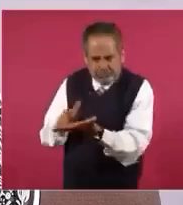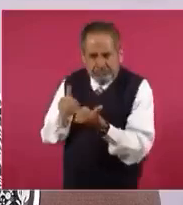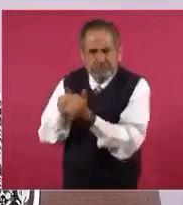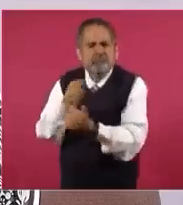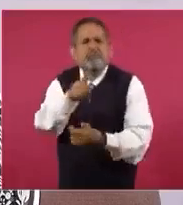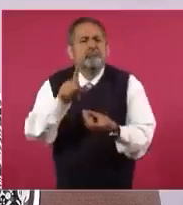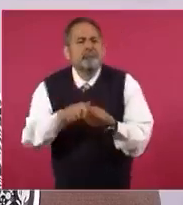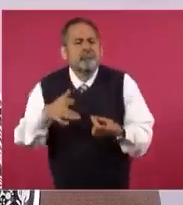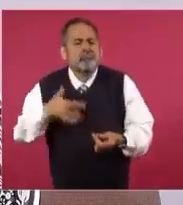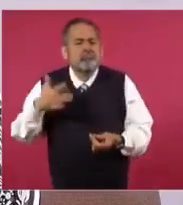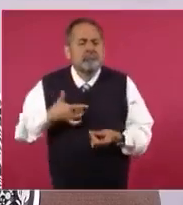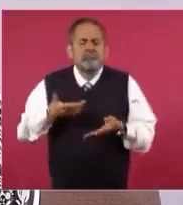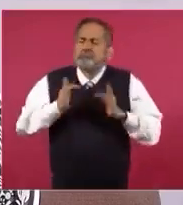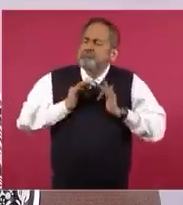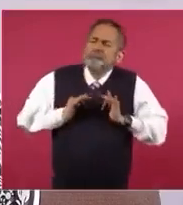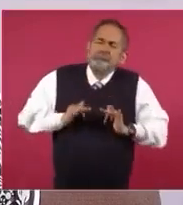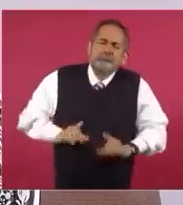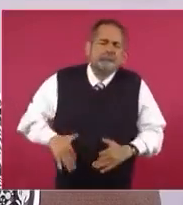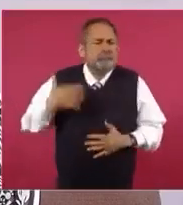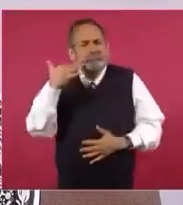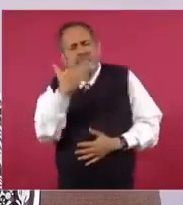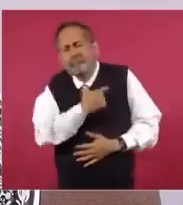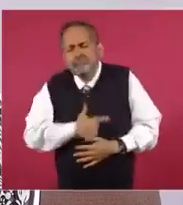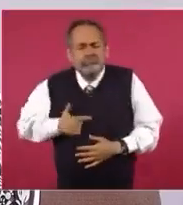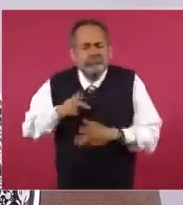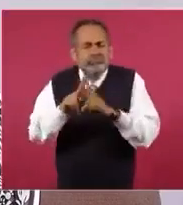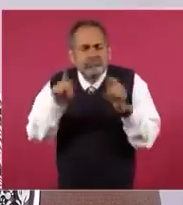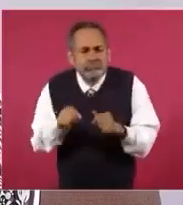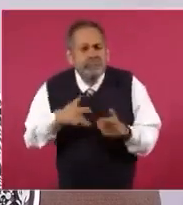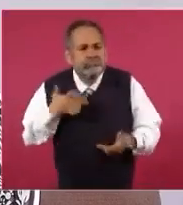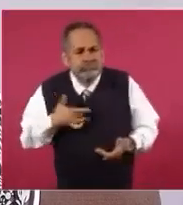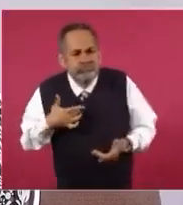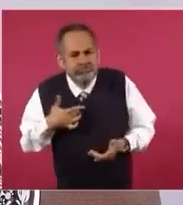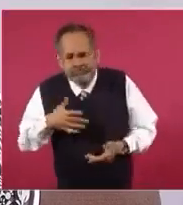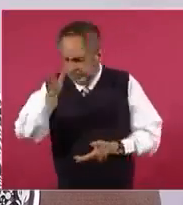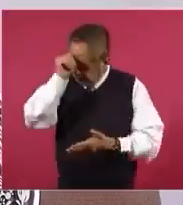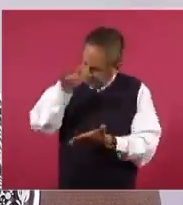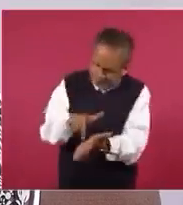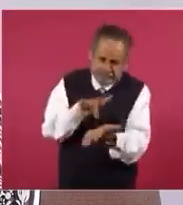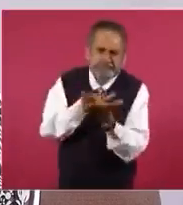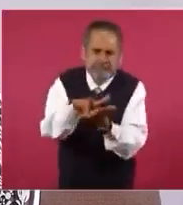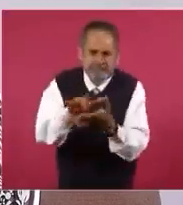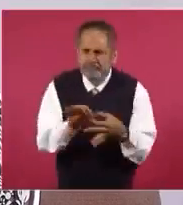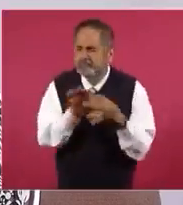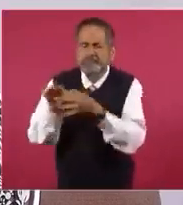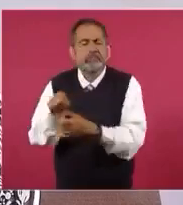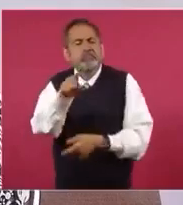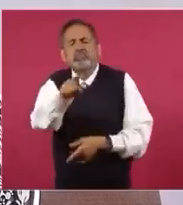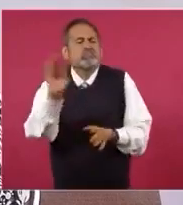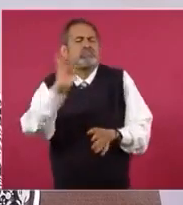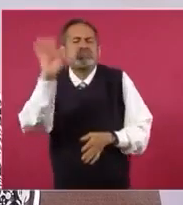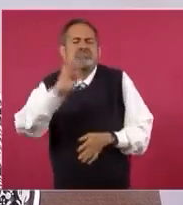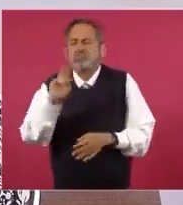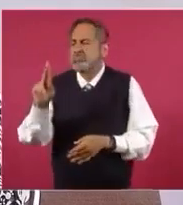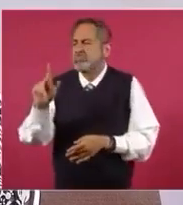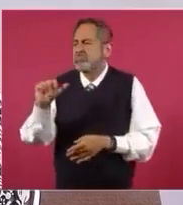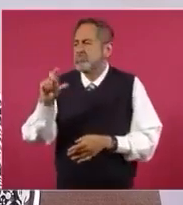en donde él se sienta muy a gusto, muy feliz, en paz, yo lo apoyo. Y si ese lugar no fuese Palenque, sino